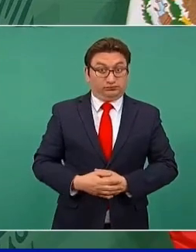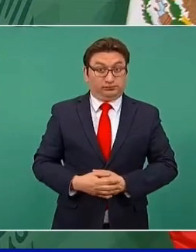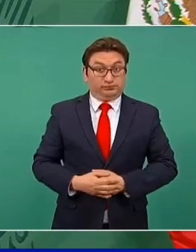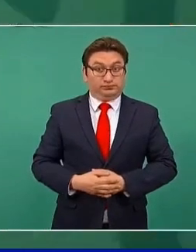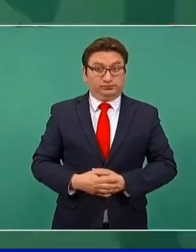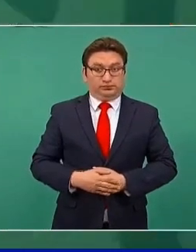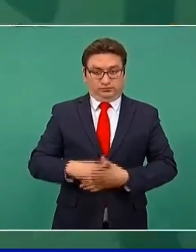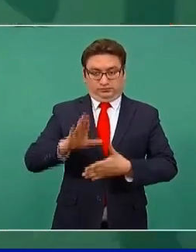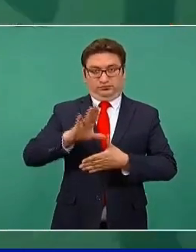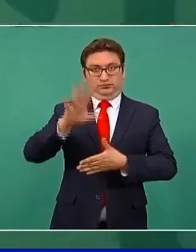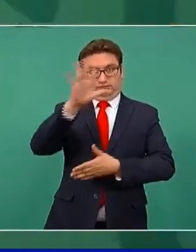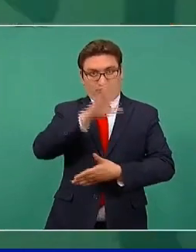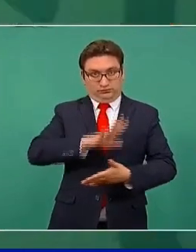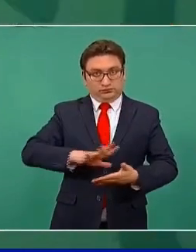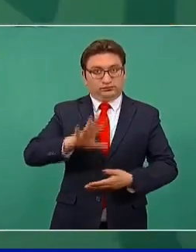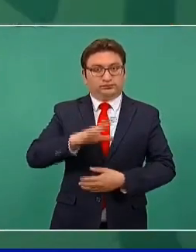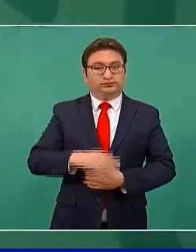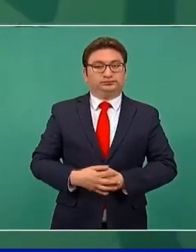América?